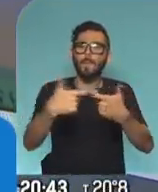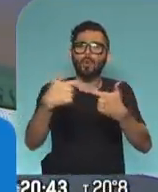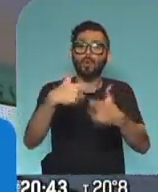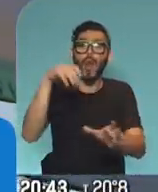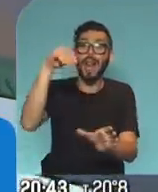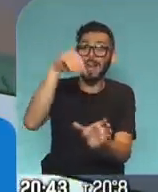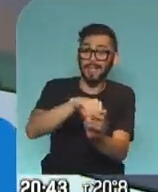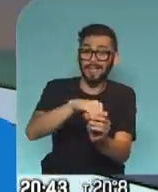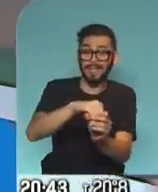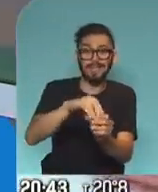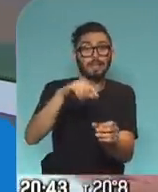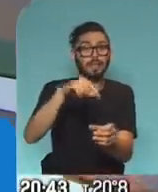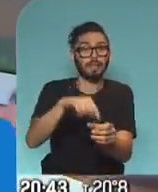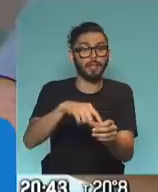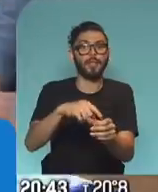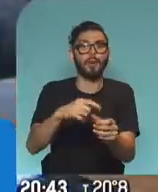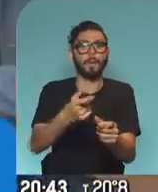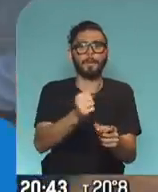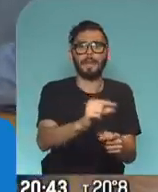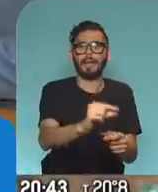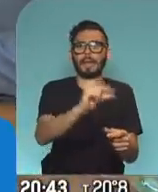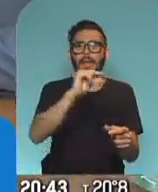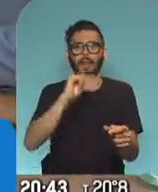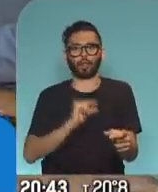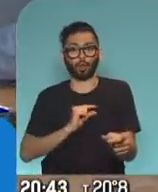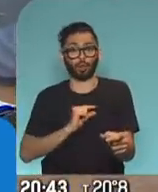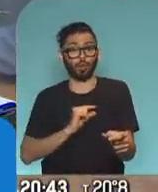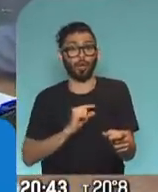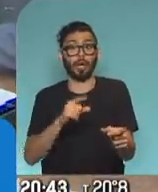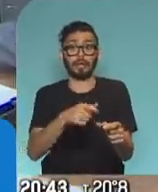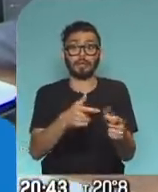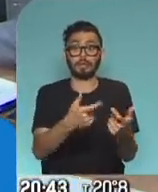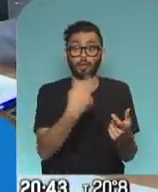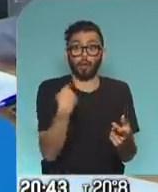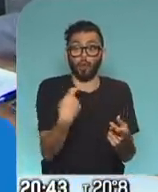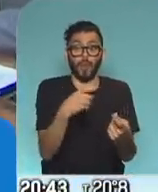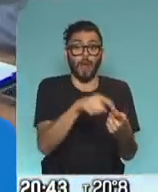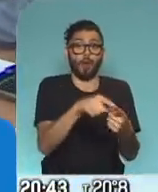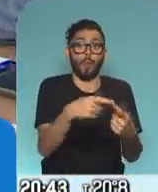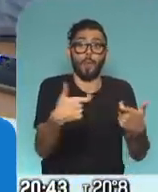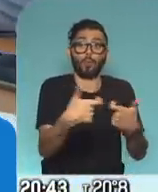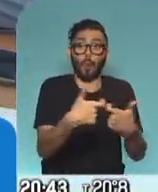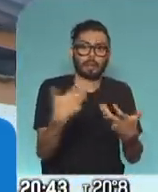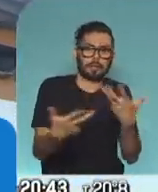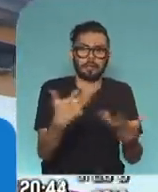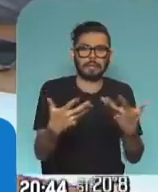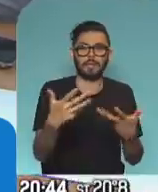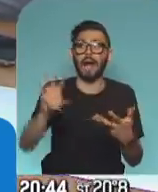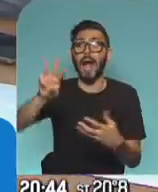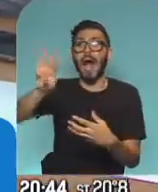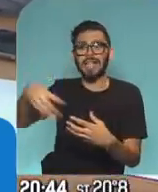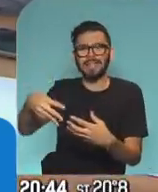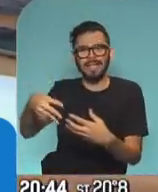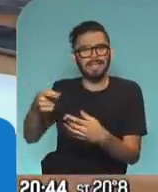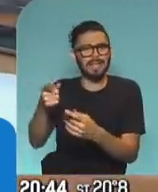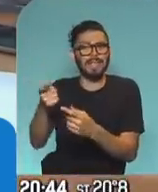y esas mutuales después les otorgan créditos y esa situación es entre el jubilado y la mutual. Si es un crédito ANSES, a partir de diciembre puede